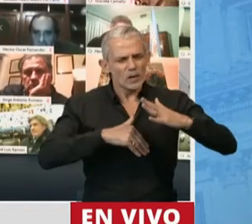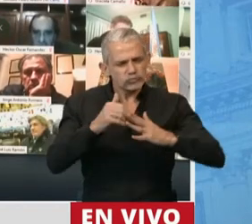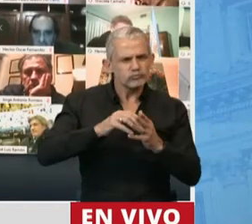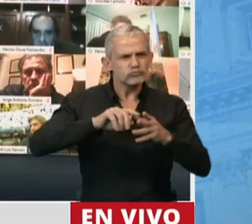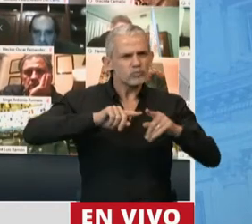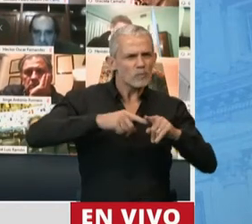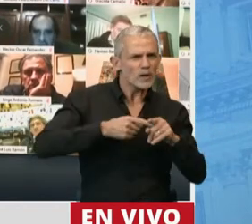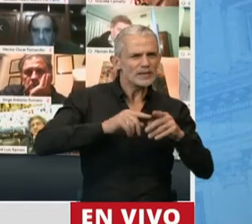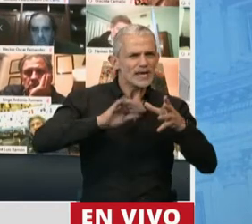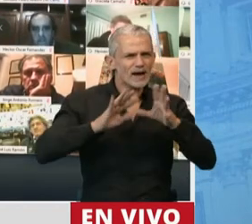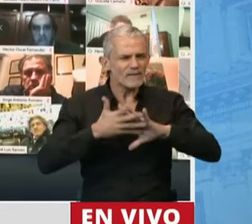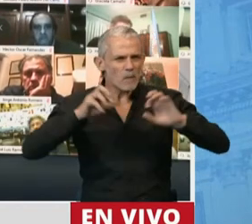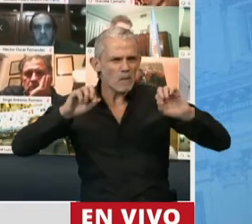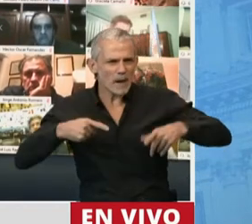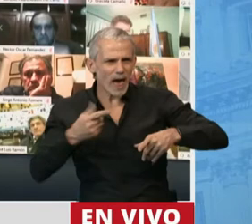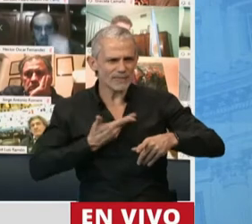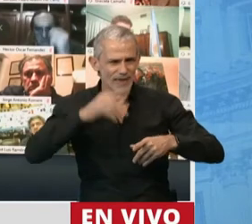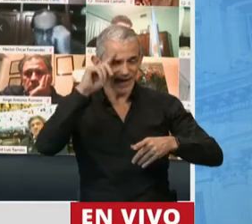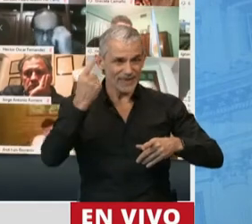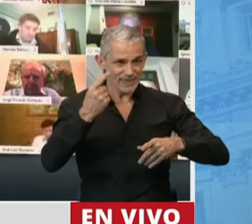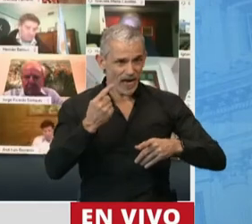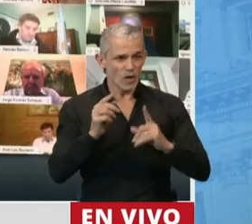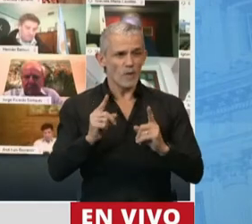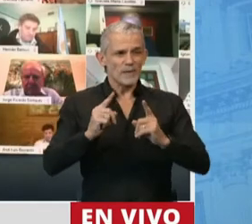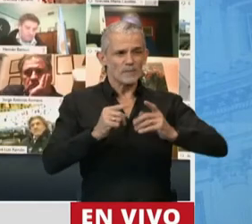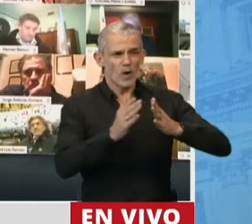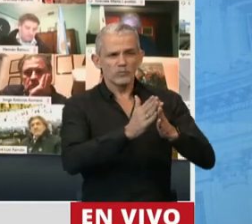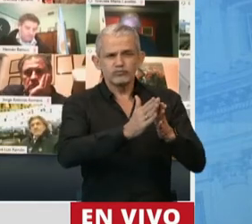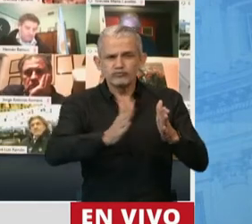de todas las cosas que nos quedan y que señalé al principio